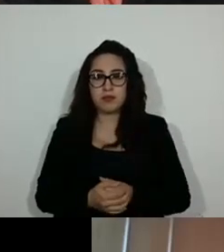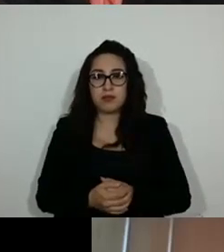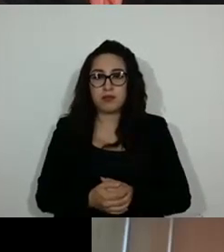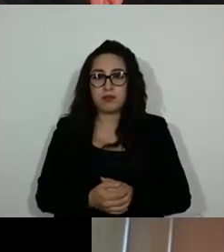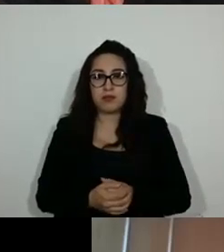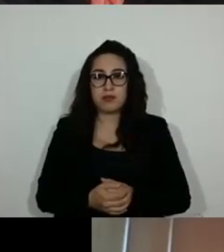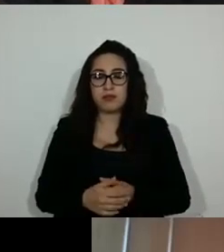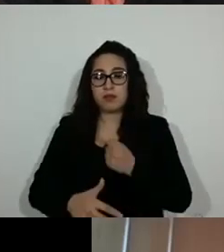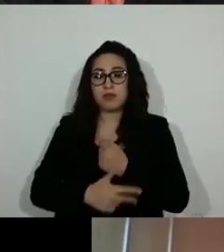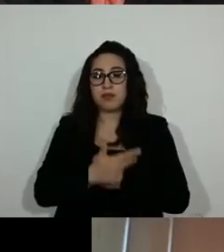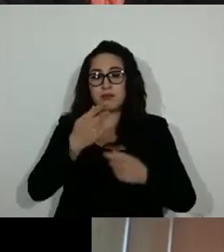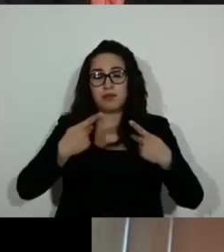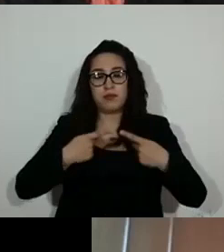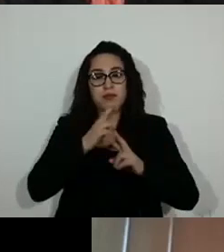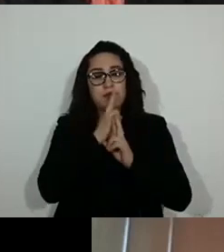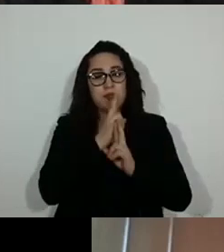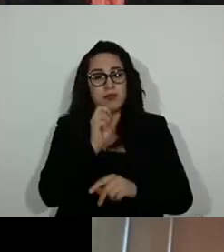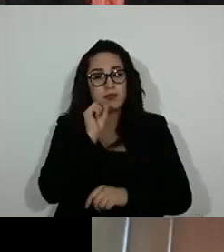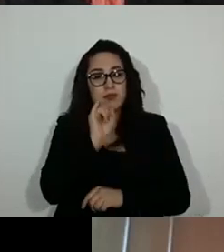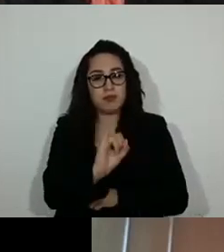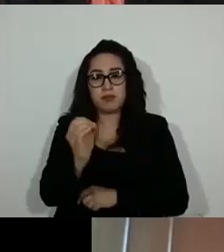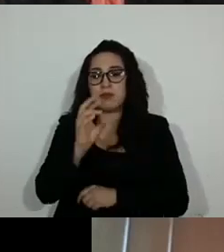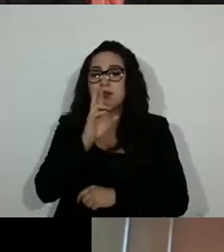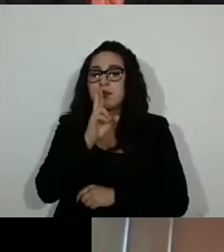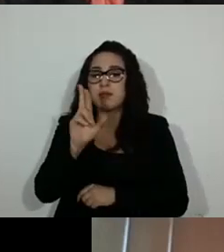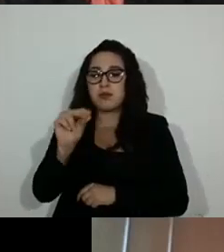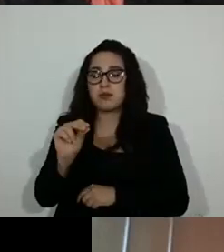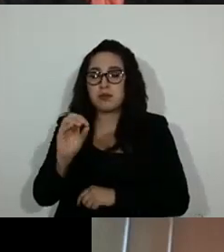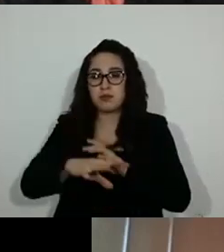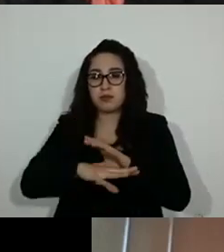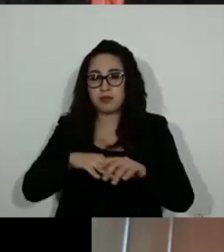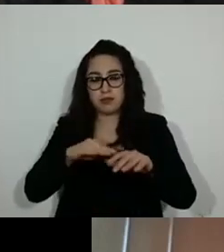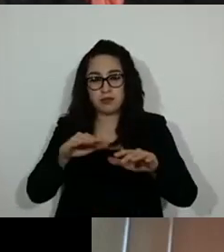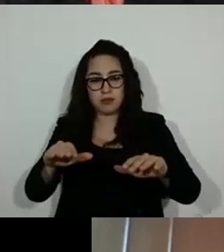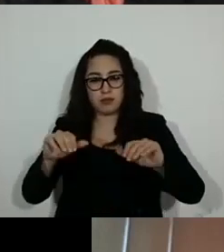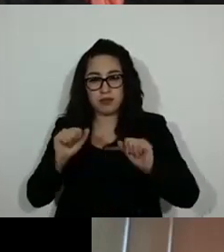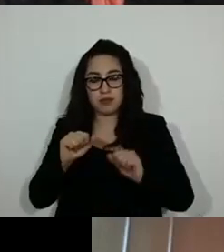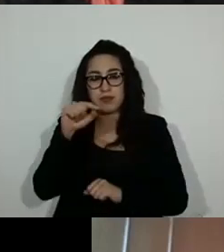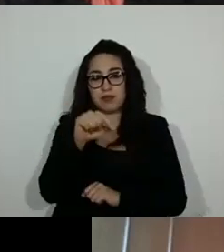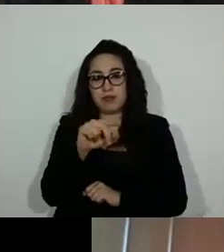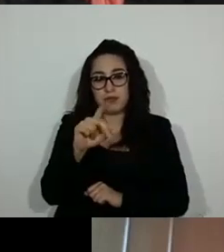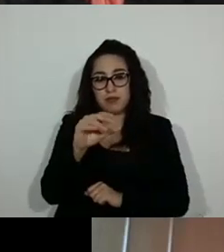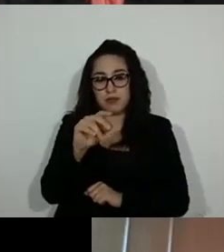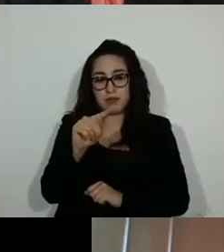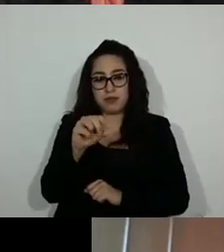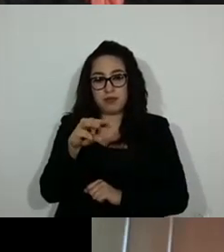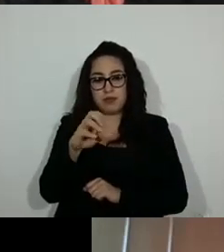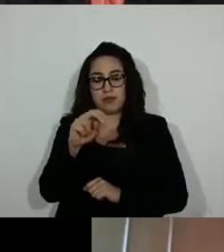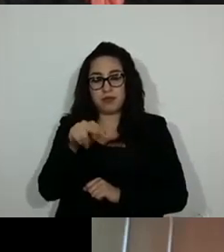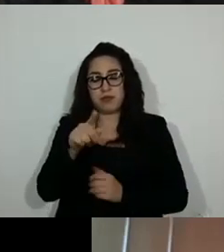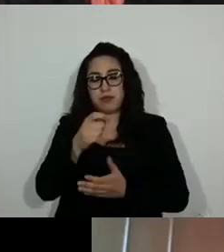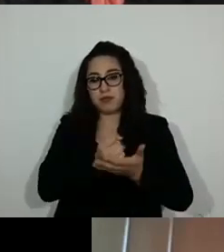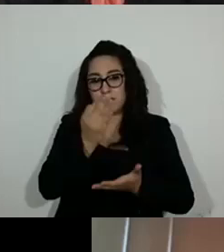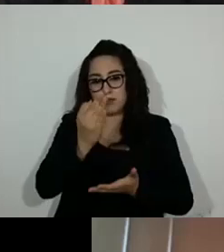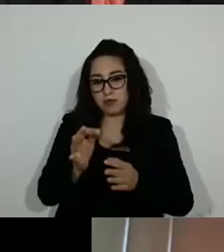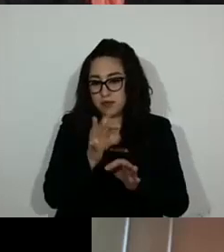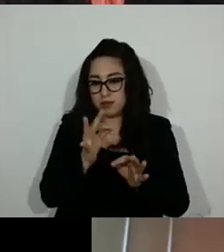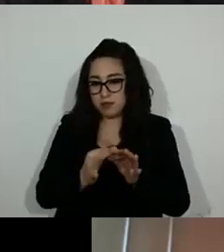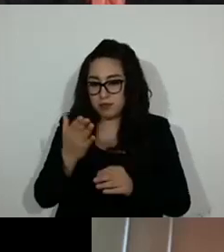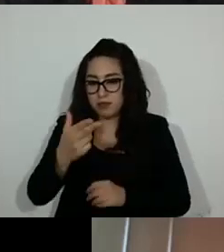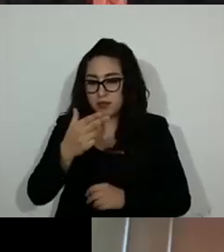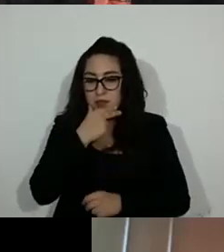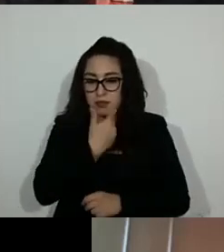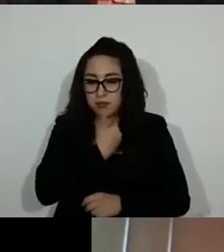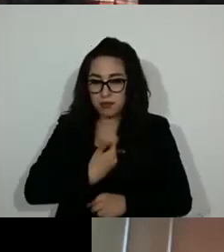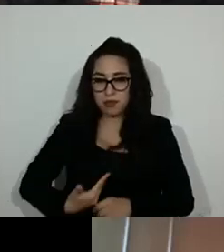Trece votos a favor, cero votos en contra, cero abstenciones. En consecuencia, se aprueba el dictamen de referencia. Cumplida